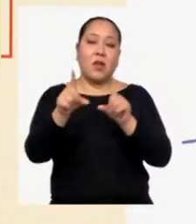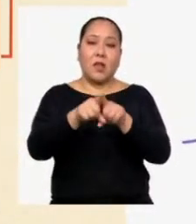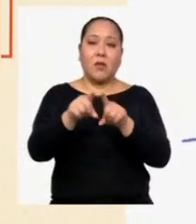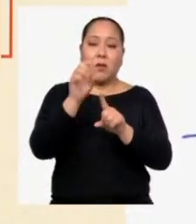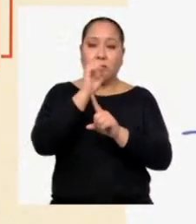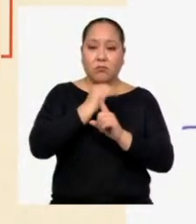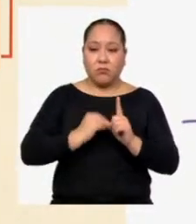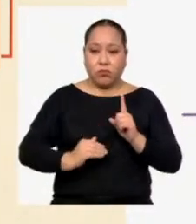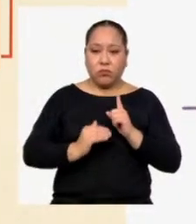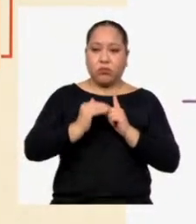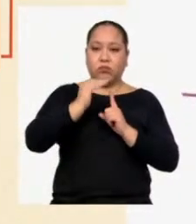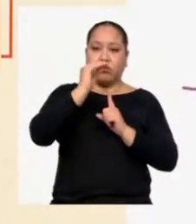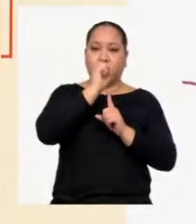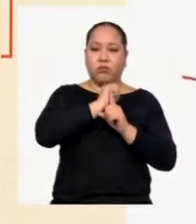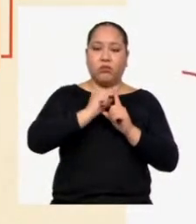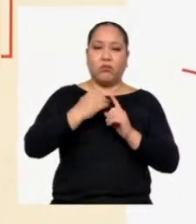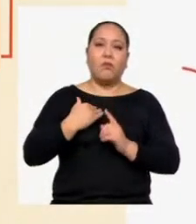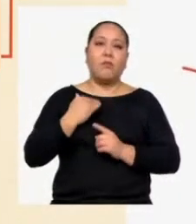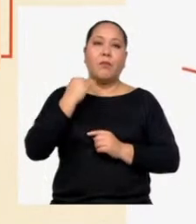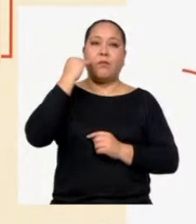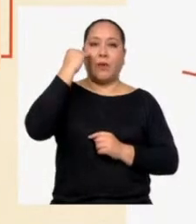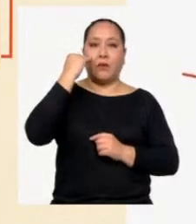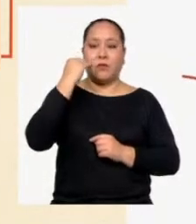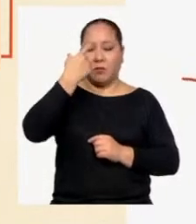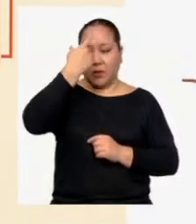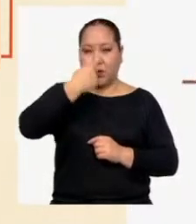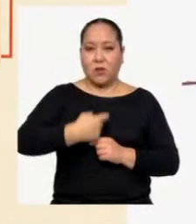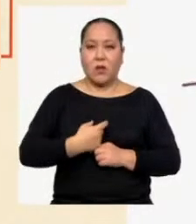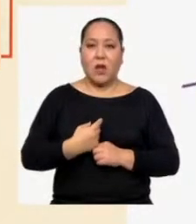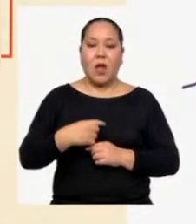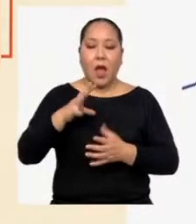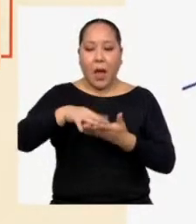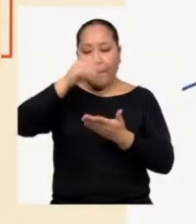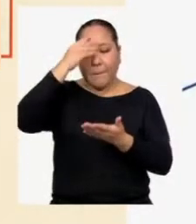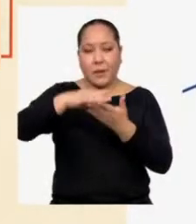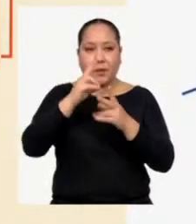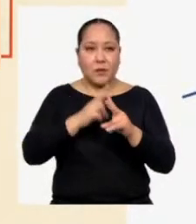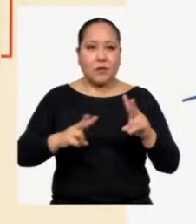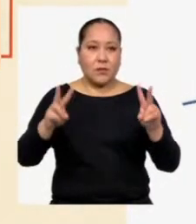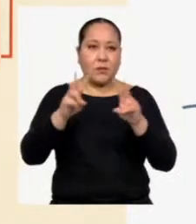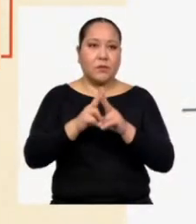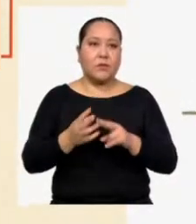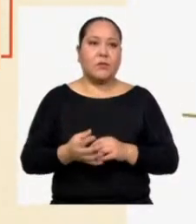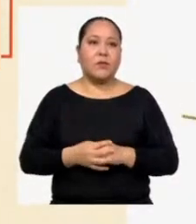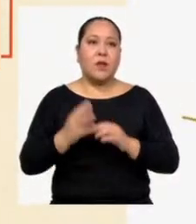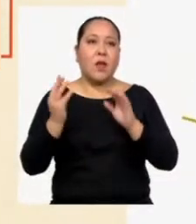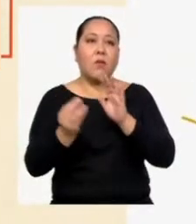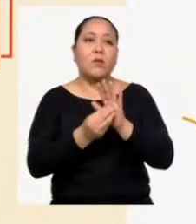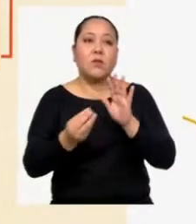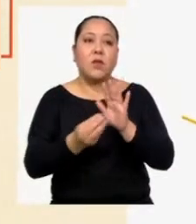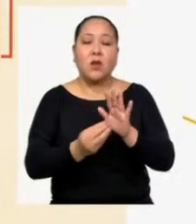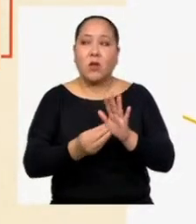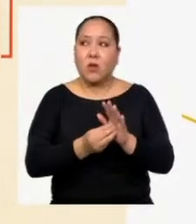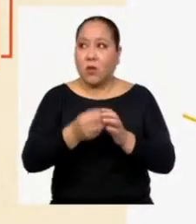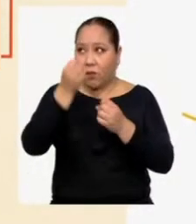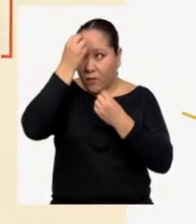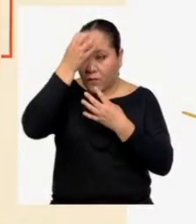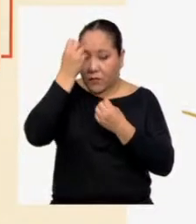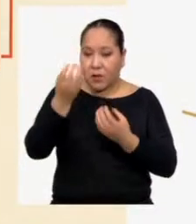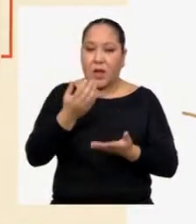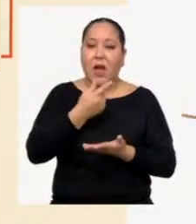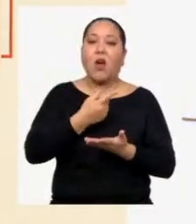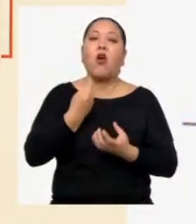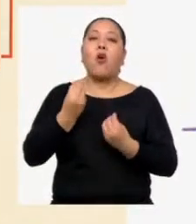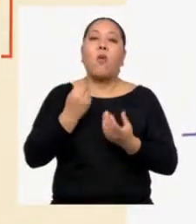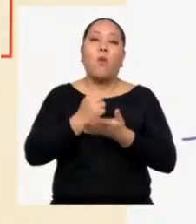nivel personal Con el aprendizaje de valores Estamos incluyendo información en el beneficio que ofrece a